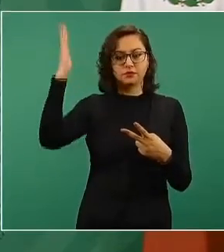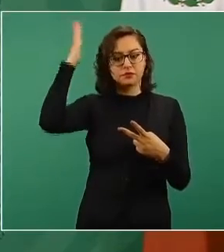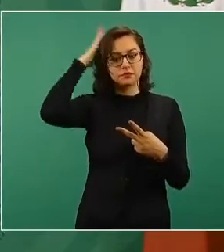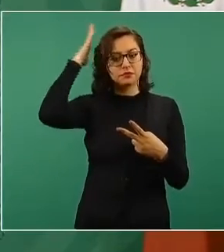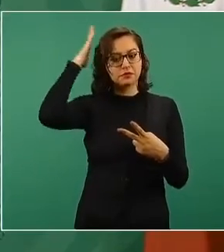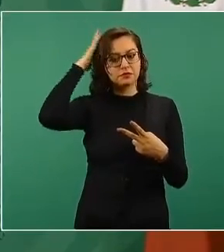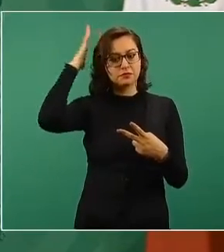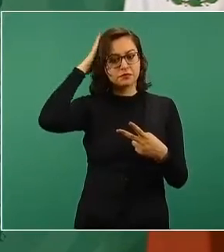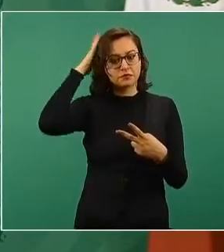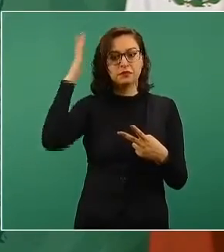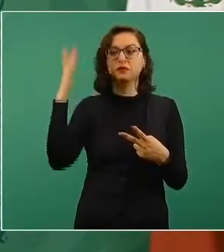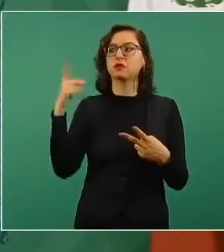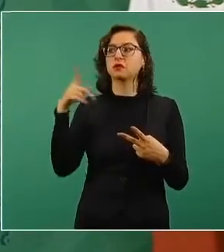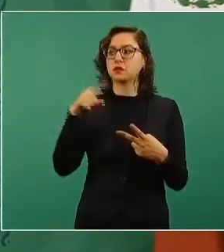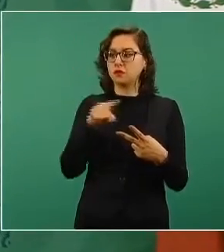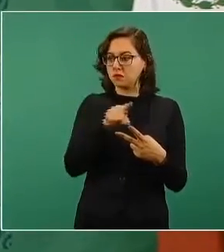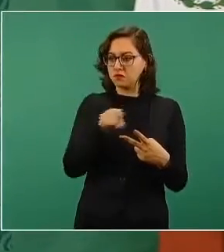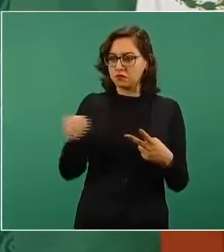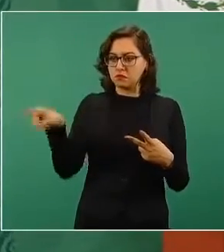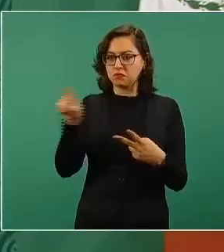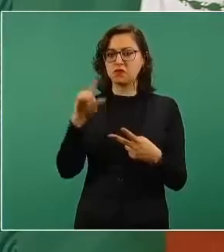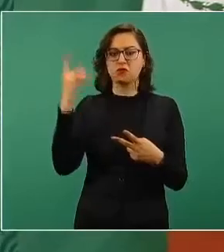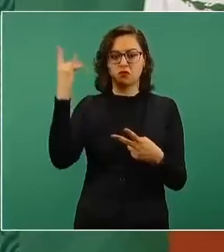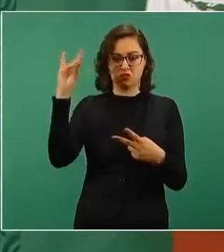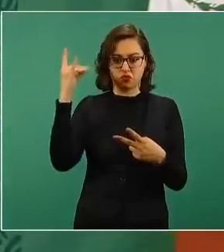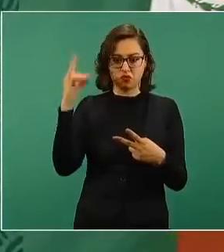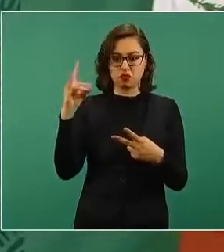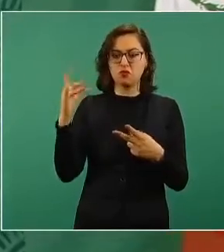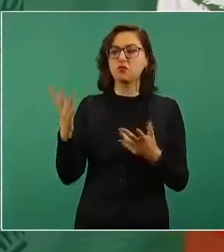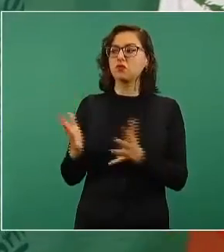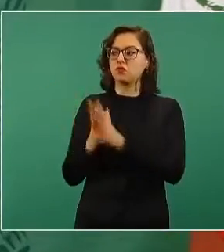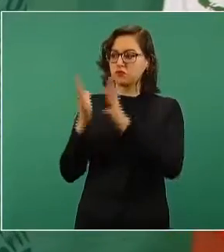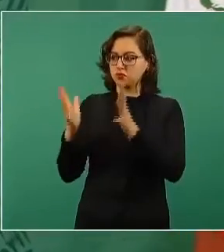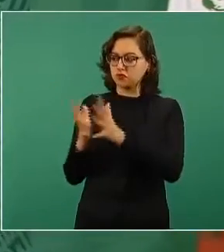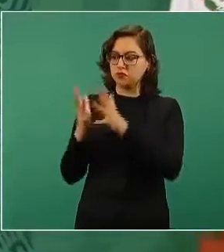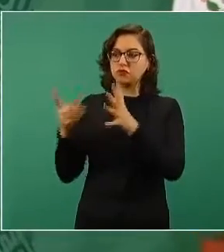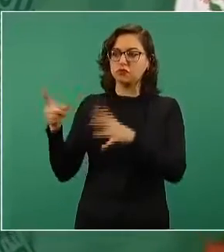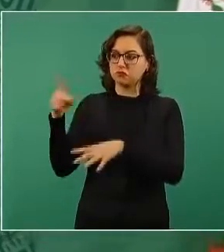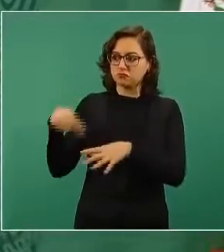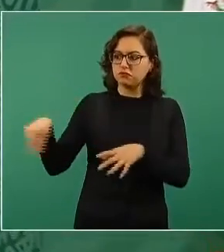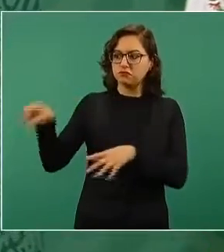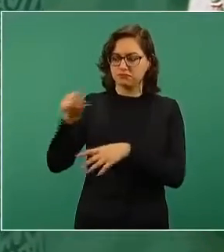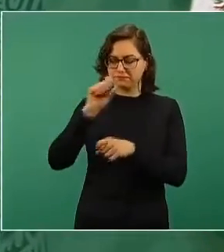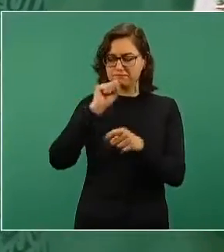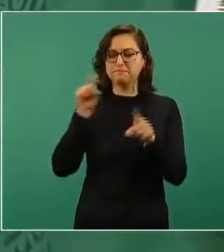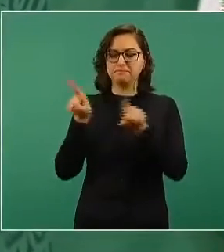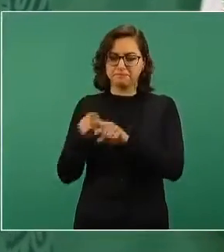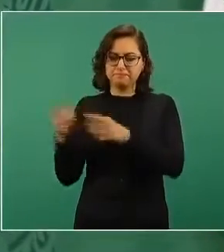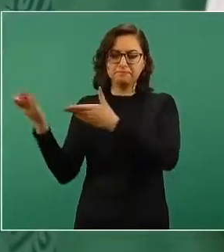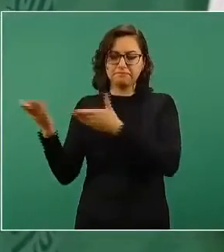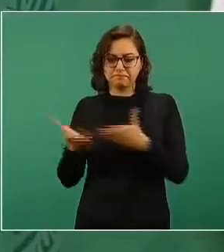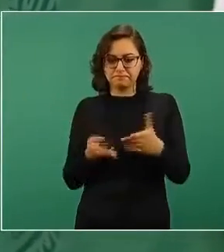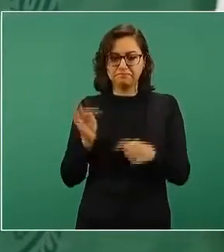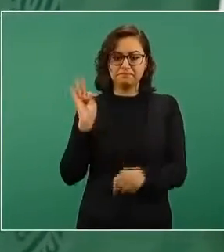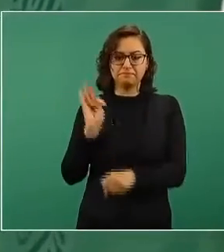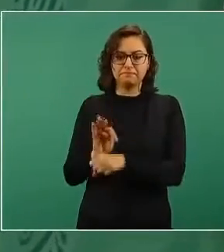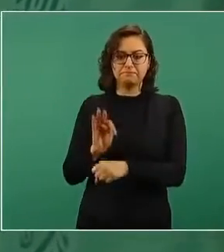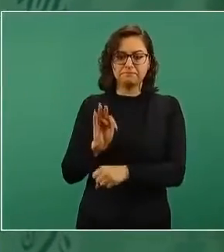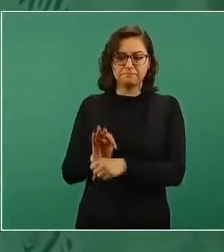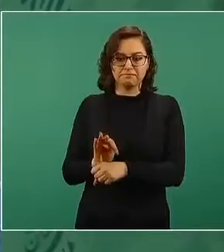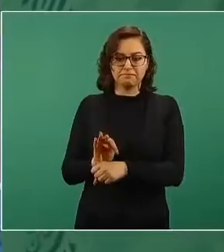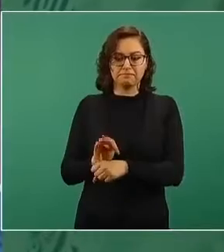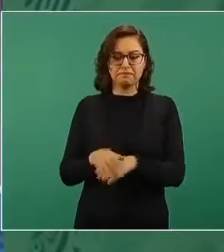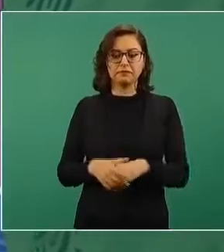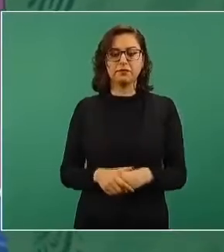democrático de Bolivia, se